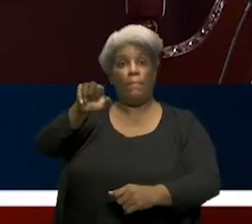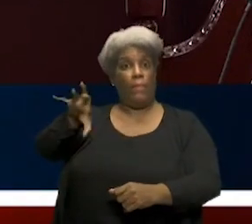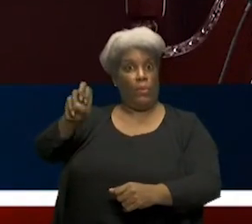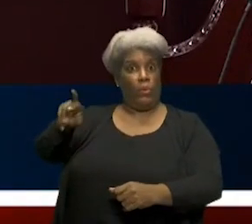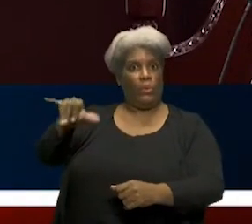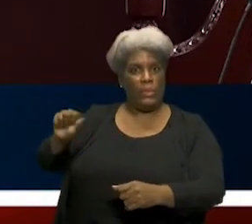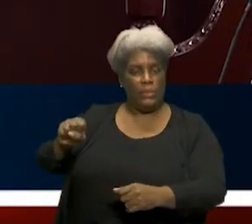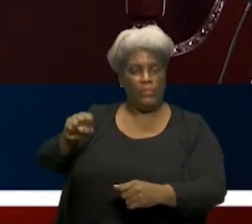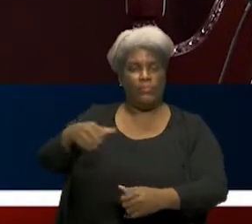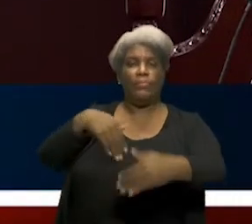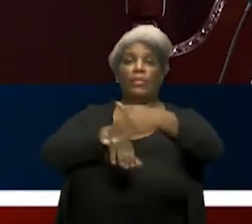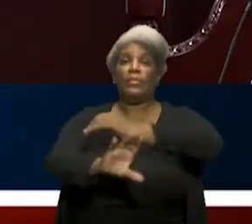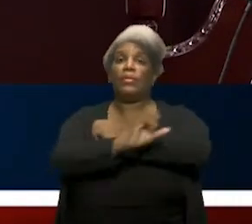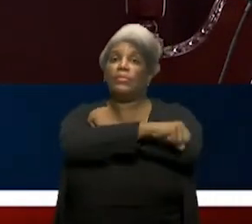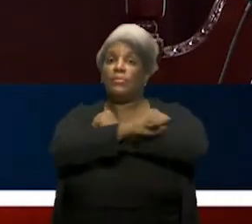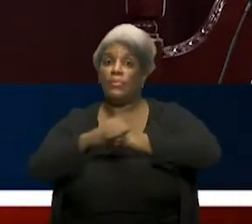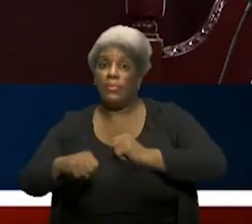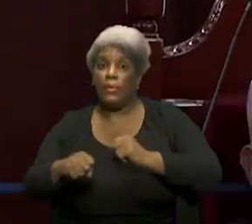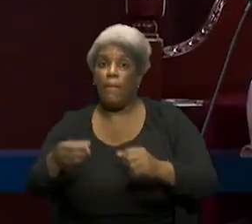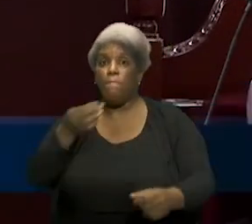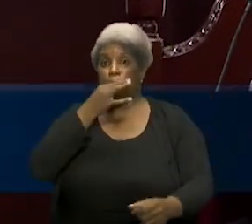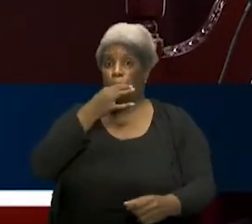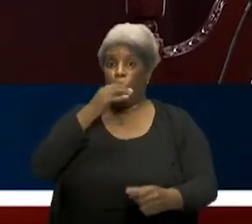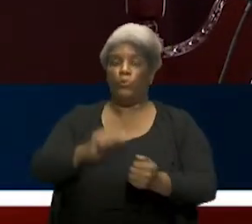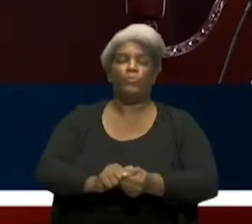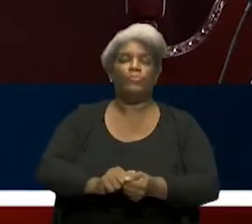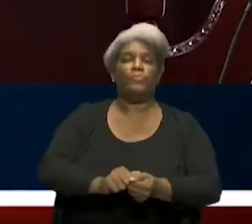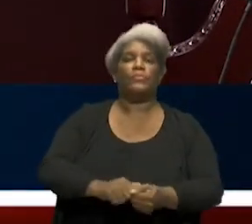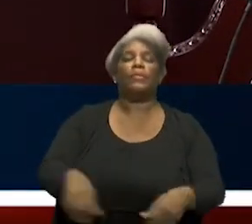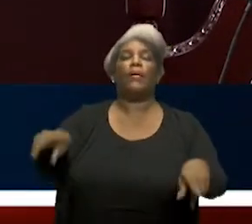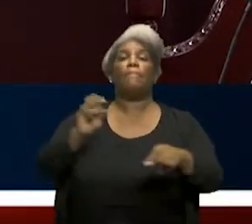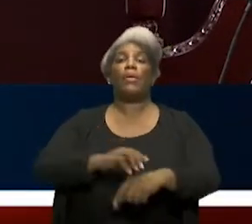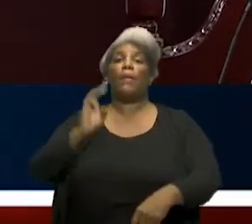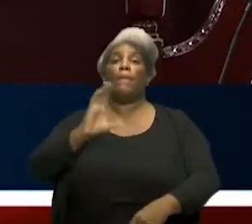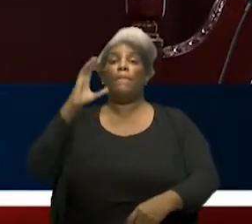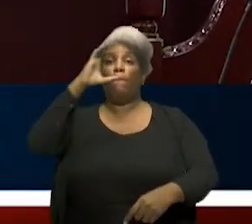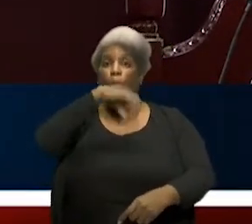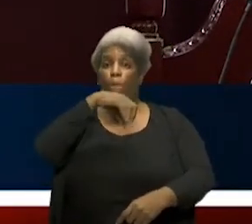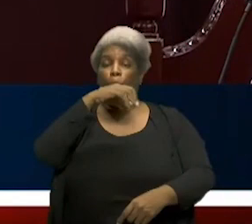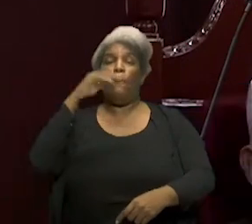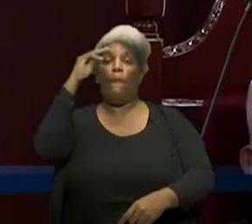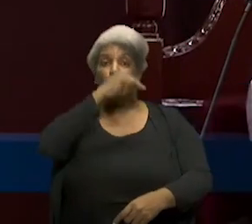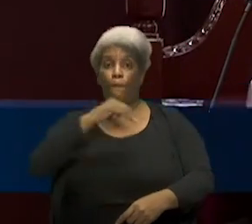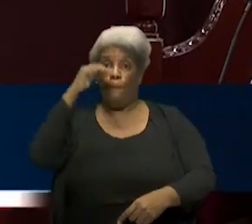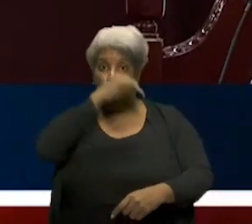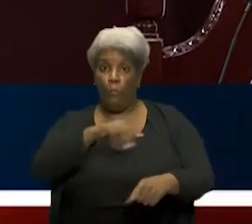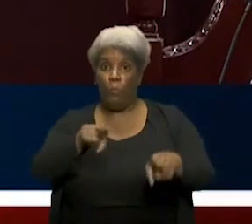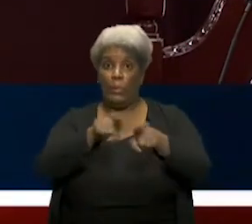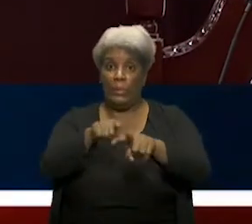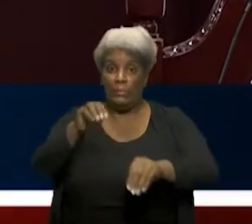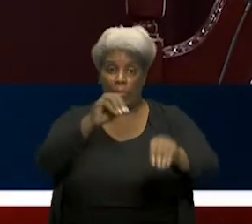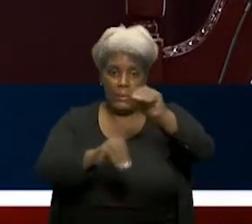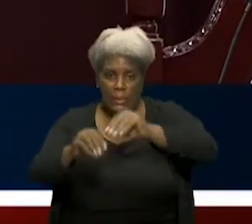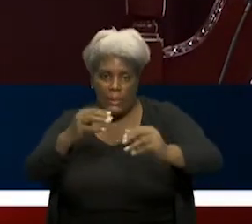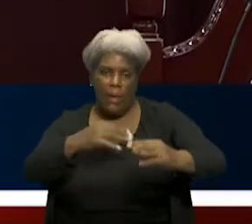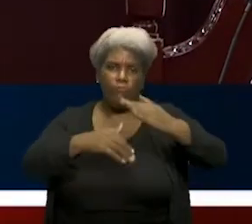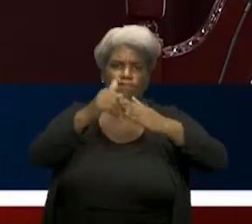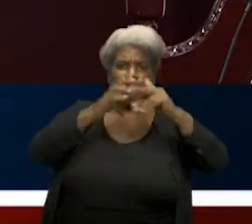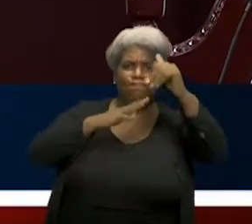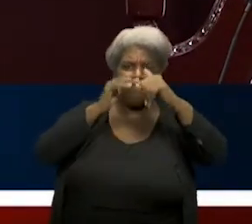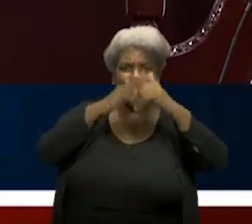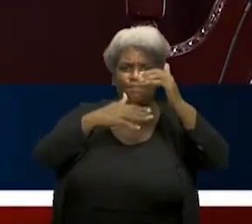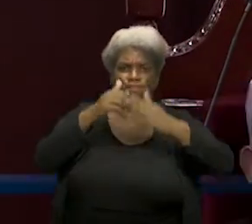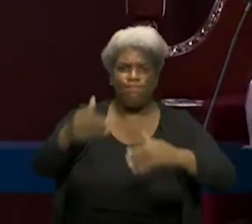próximos meses, la avenida de la Circunvalación de Moca, la carretera Hondo Valle-Juan Santiago-El Cercado, la